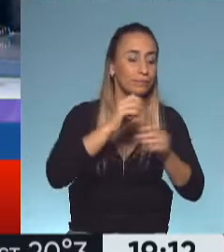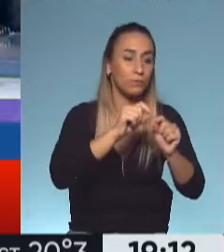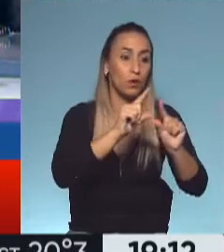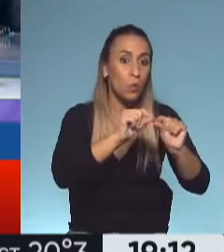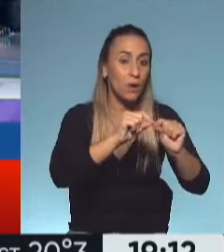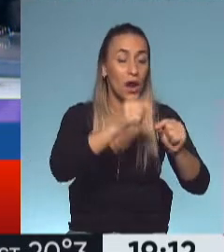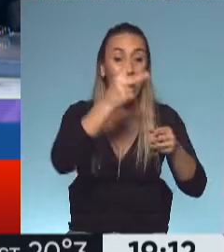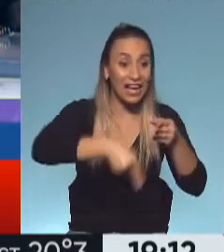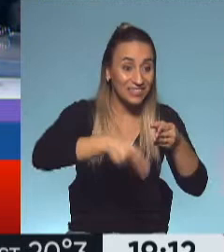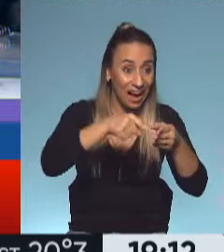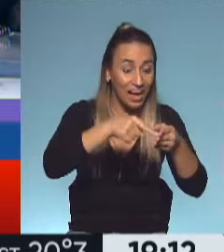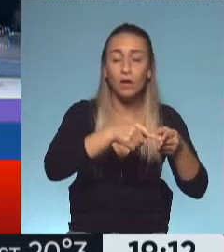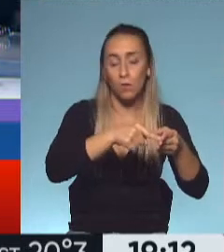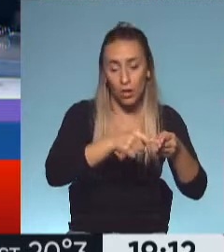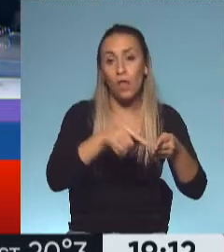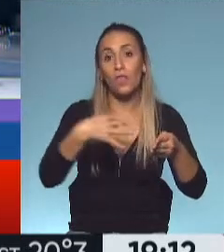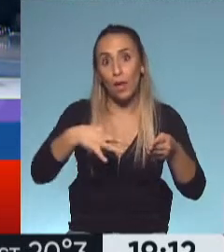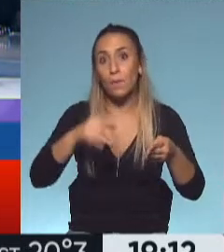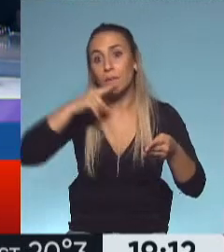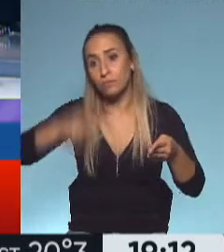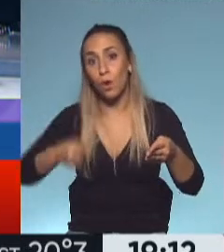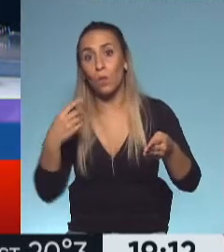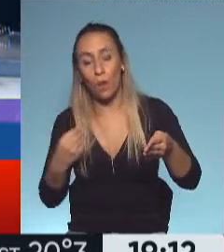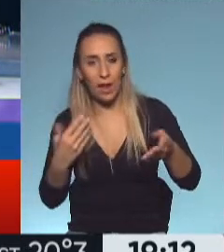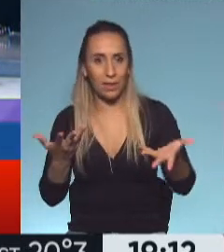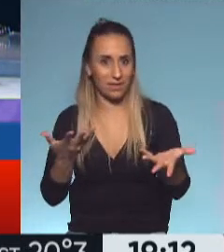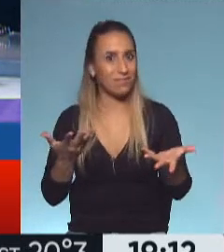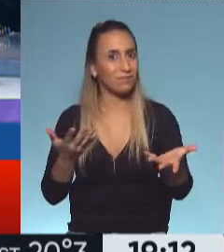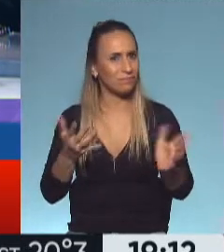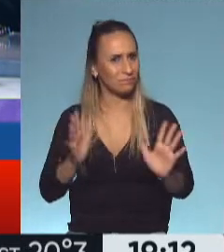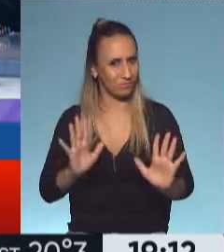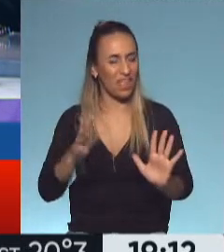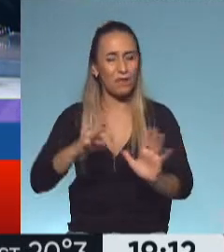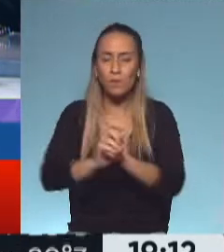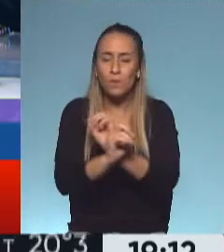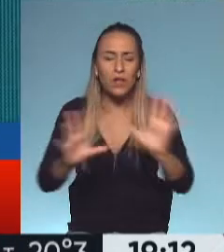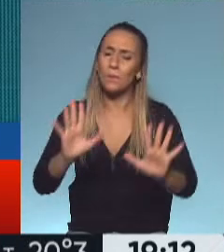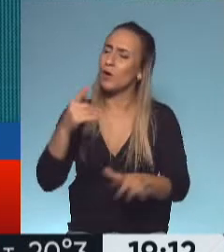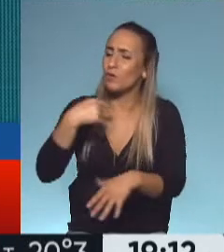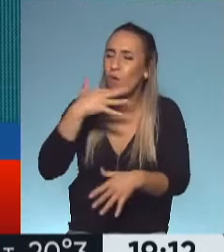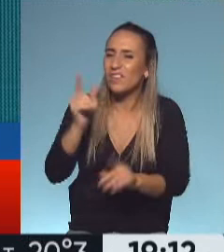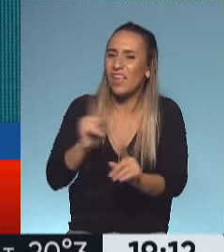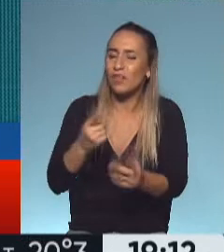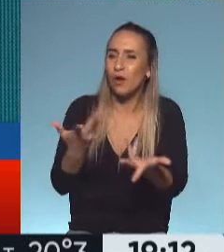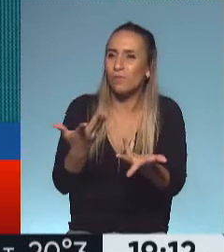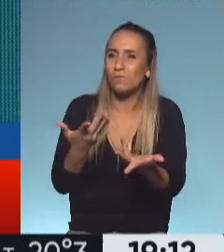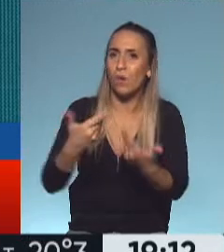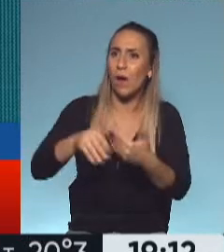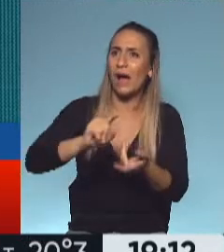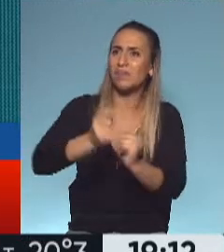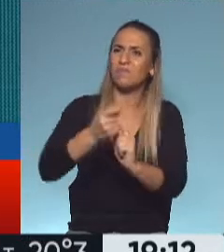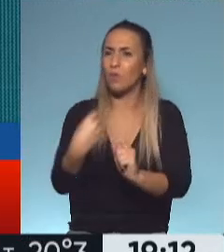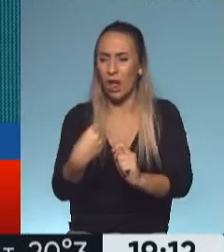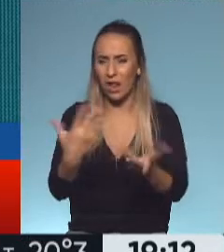Acá se habla de una ley para asignar facultades, lo cual... Pero perdón, ¿qué cambiaría? Esa es la gran duda. ¿Cuáles son las